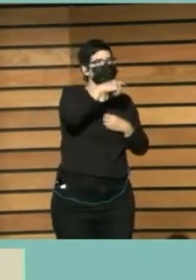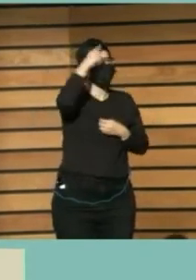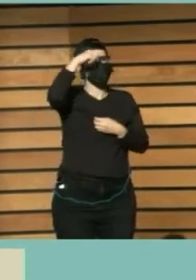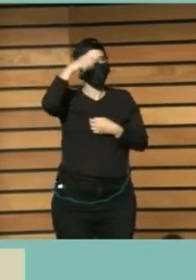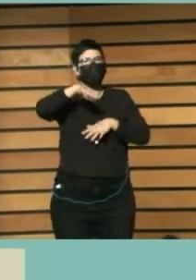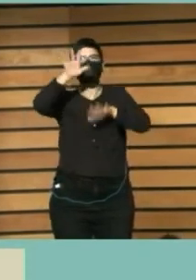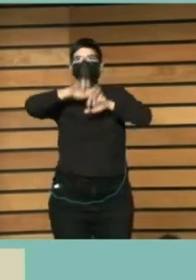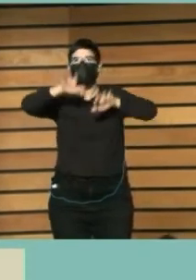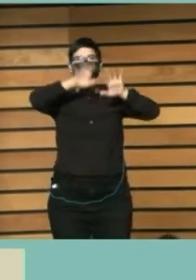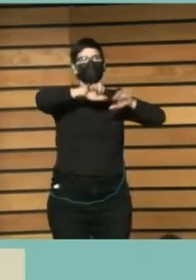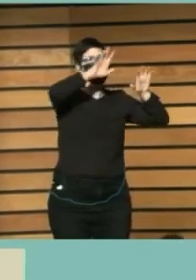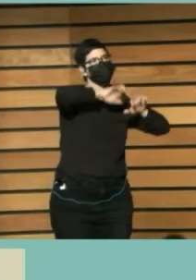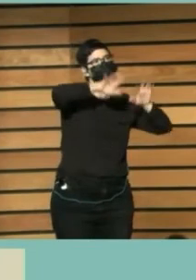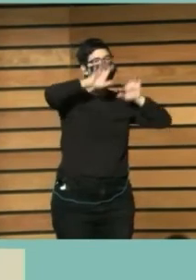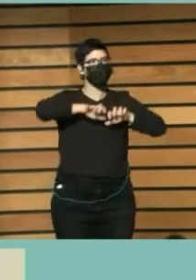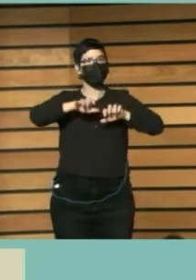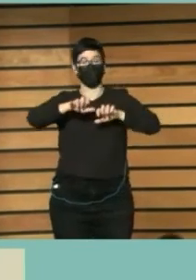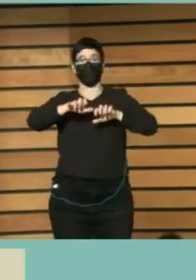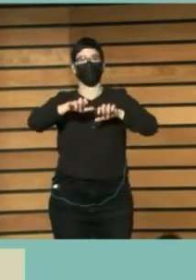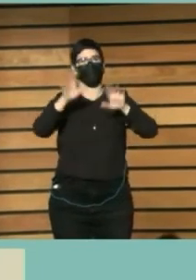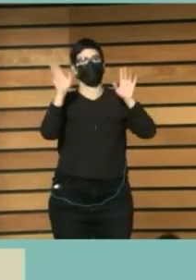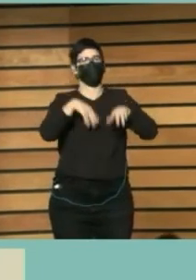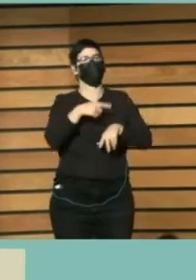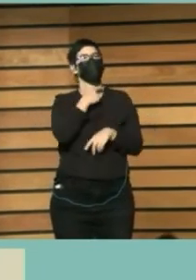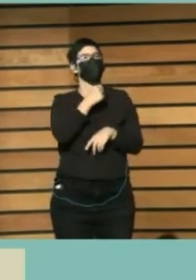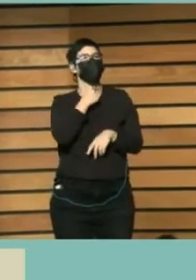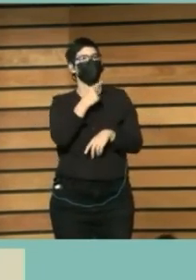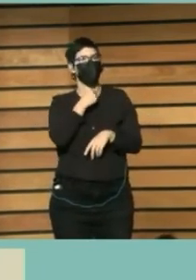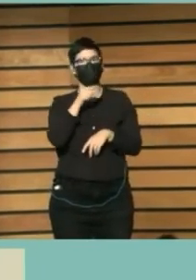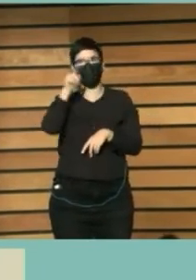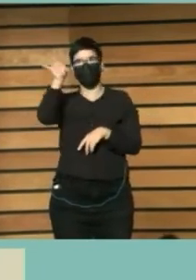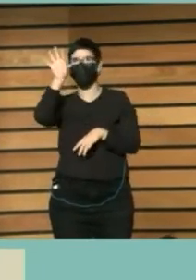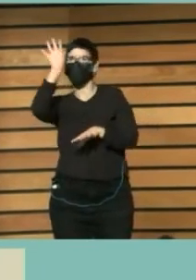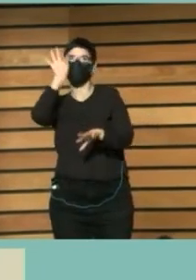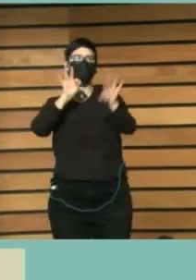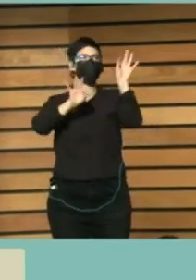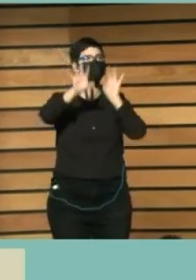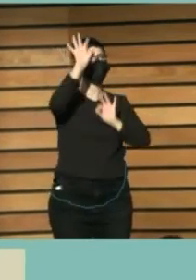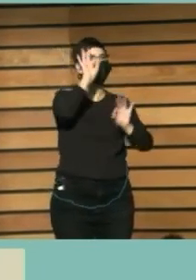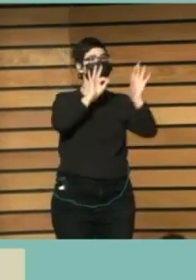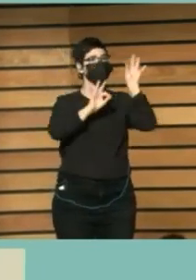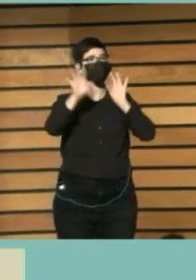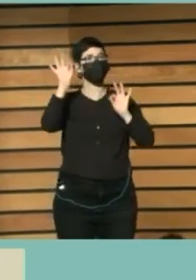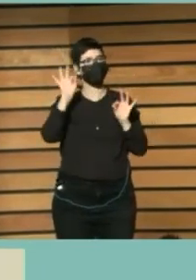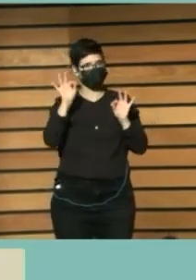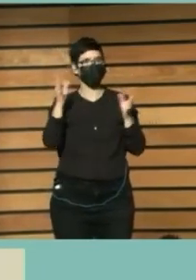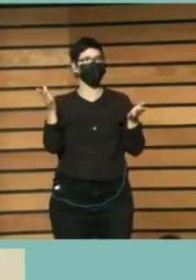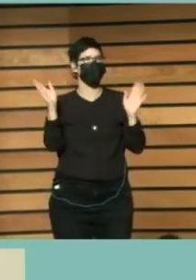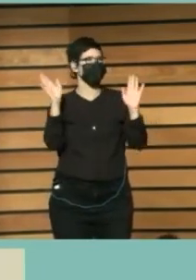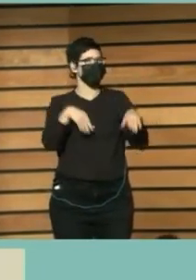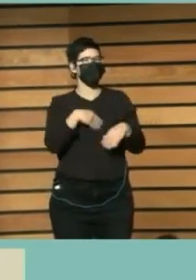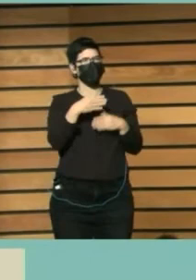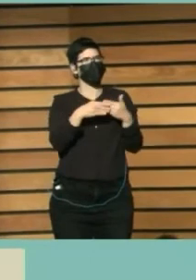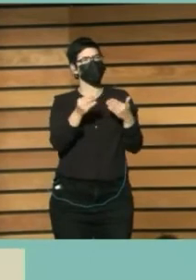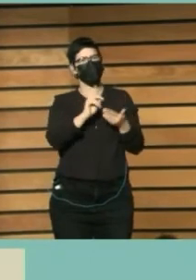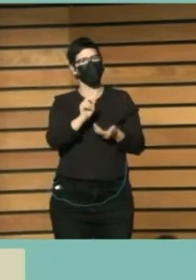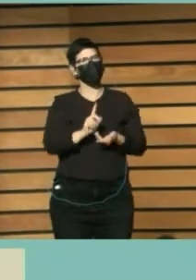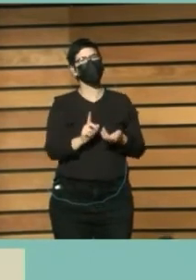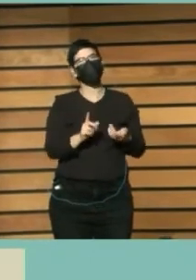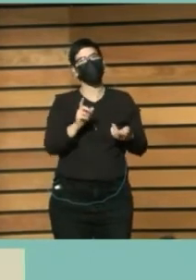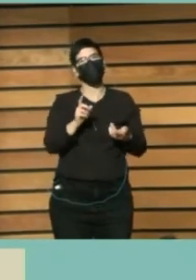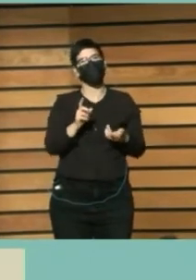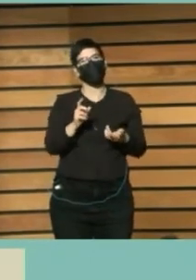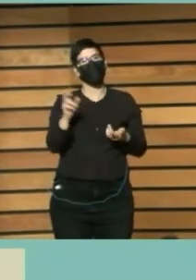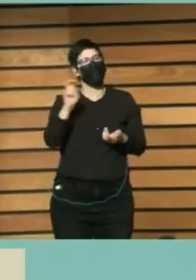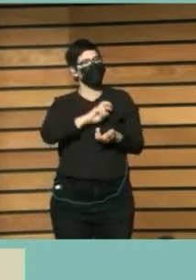exponemos A cosas Que nos gustan Y por qué No usar Esas posibilidades Por qué